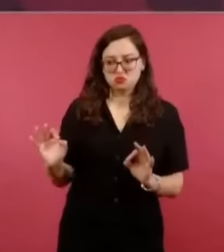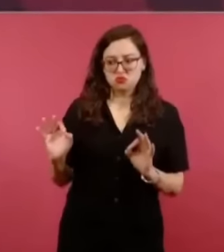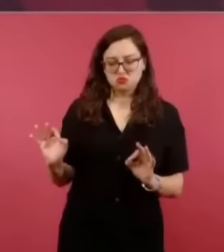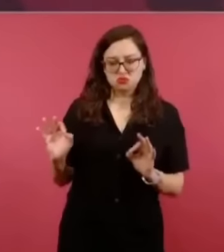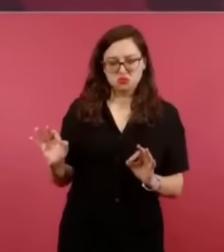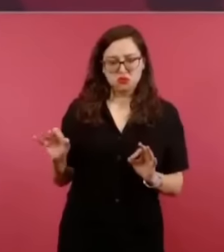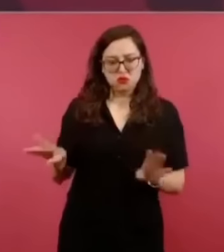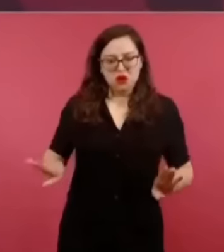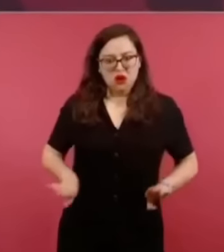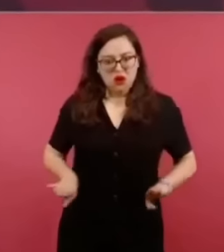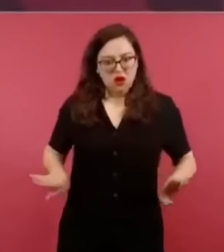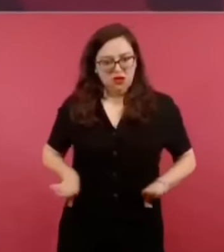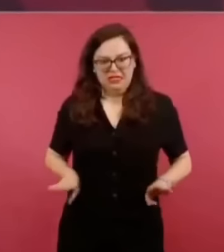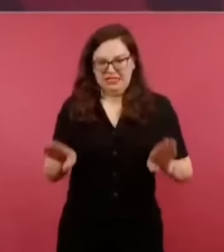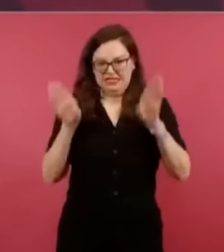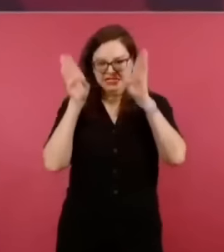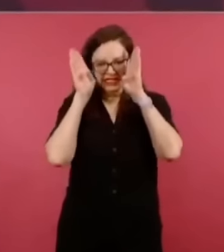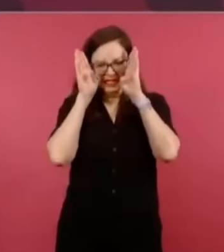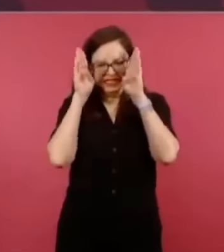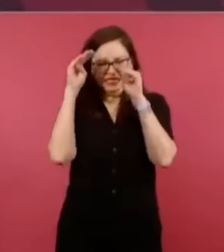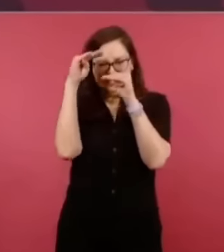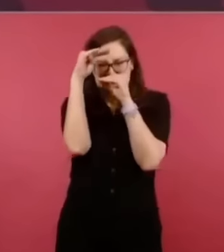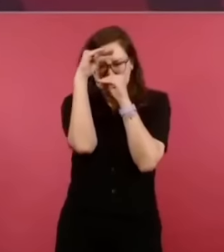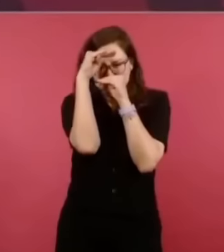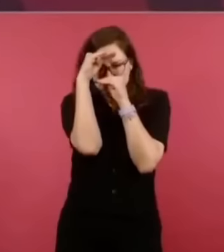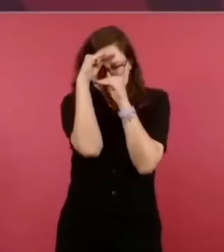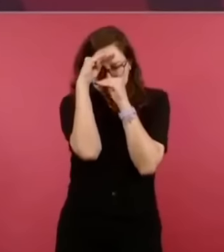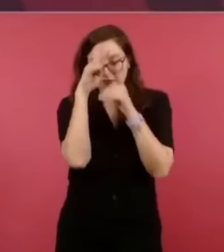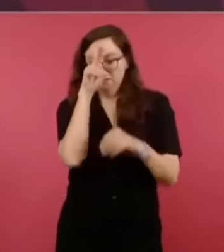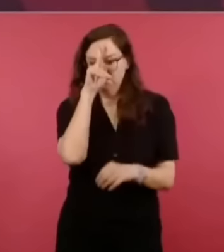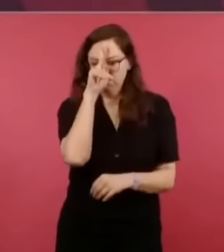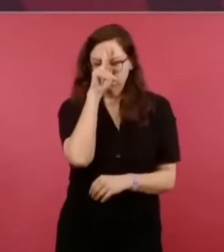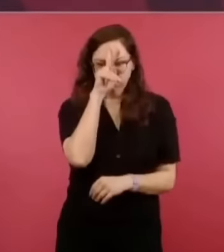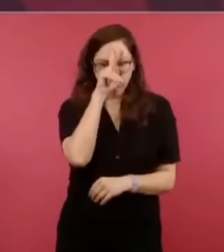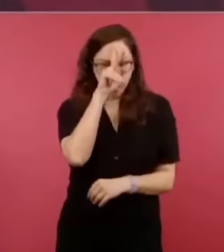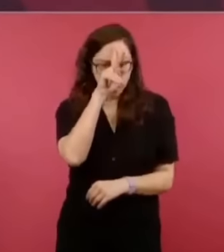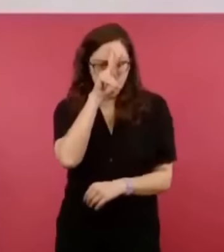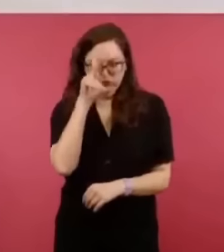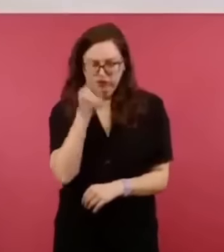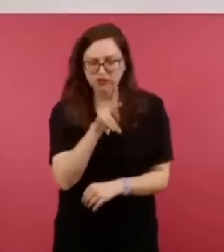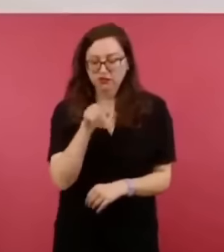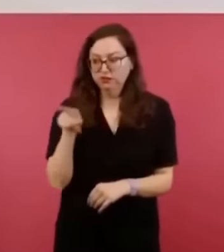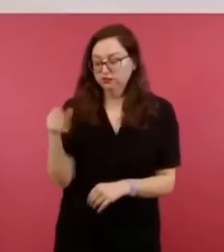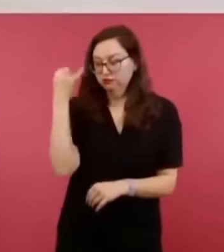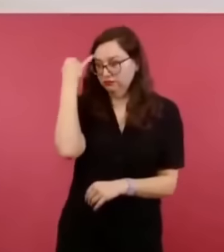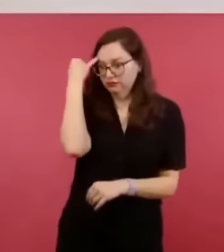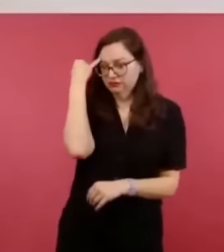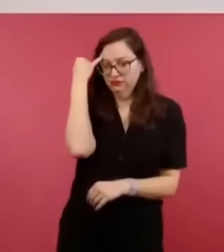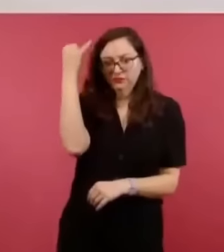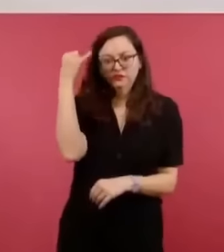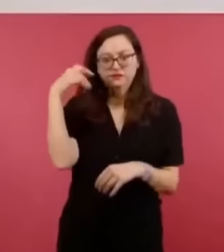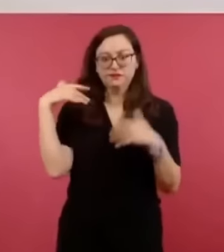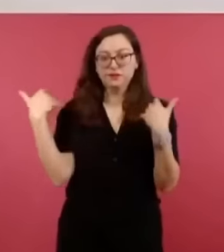conservadurismo conservador en el siglo XIX, el más importante ideólogo